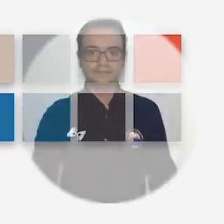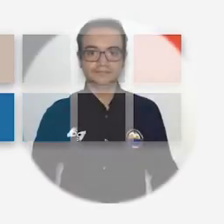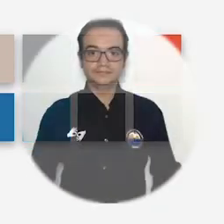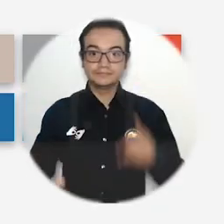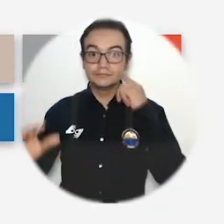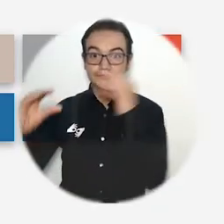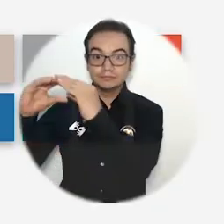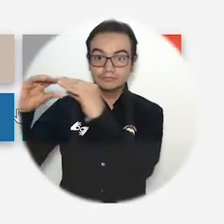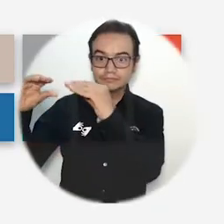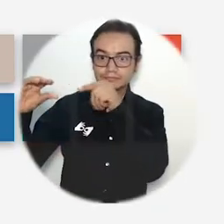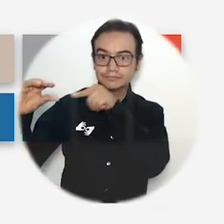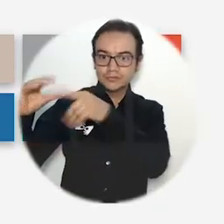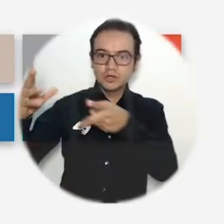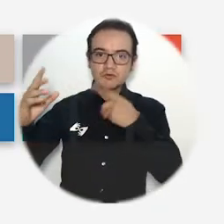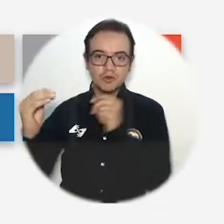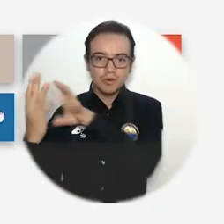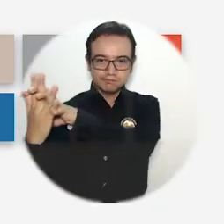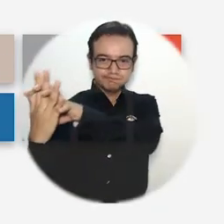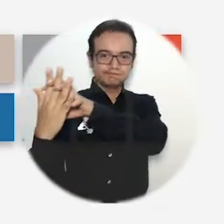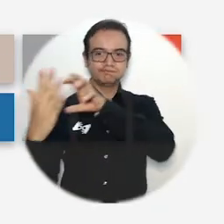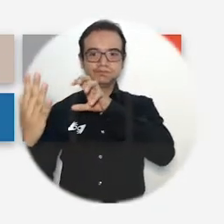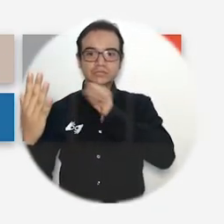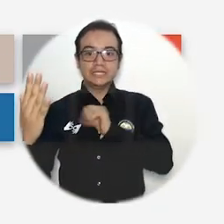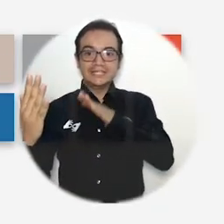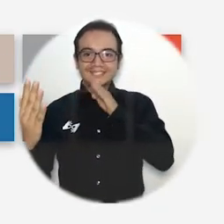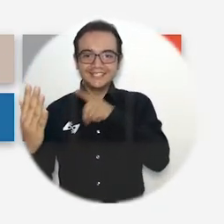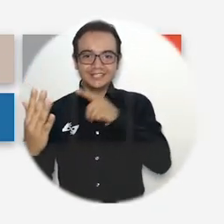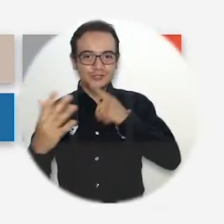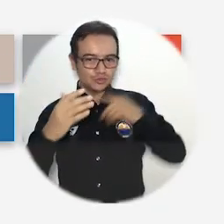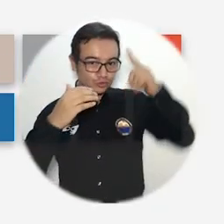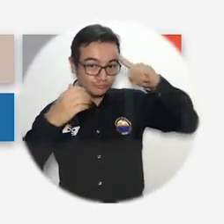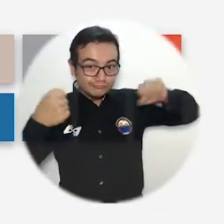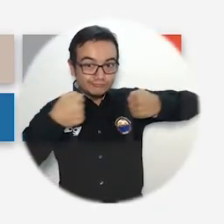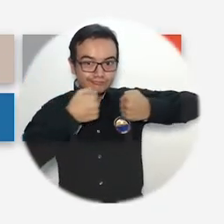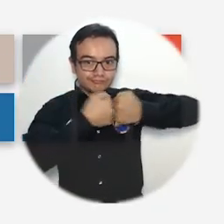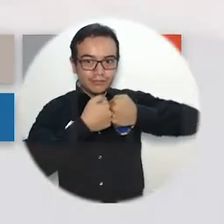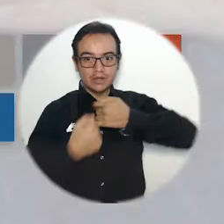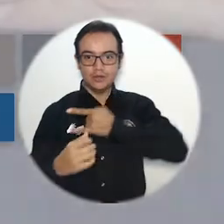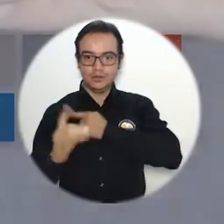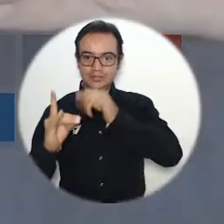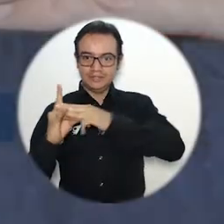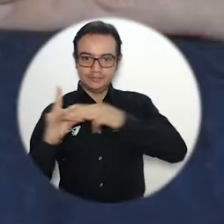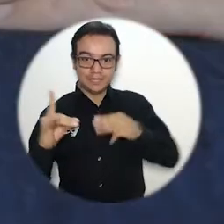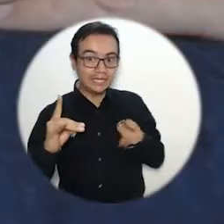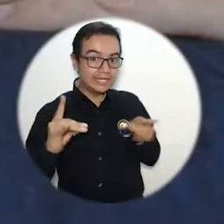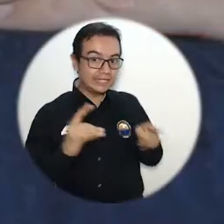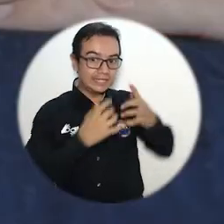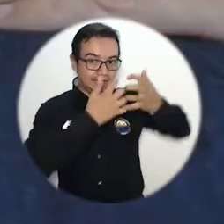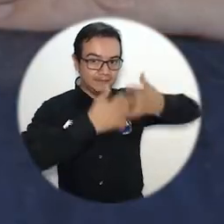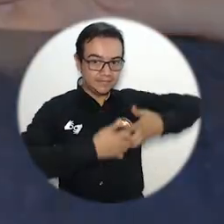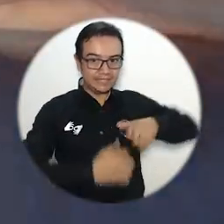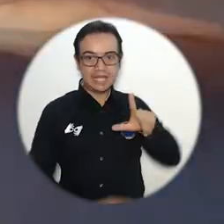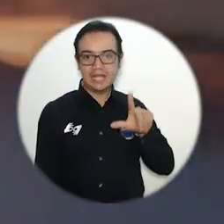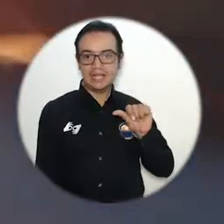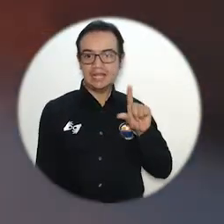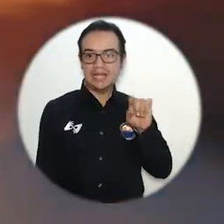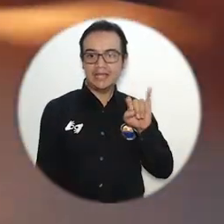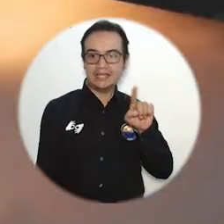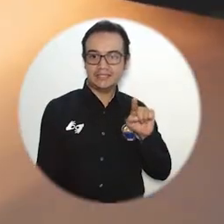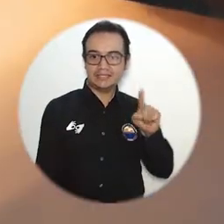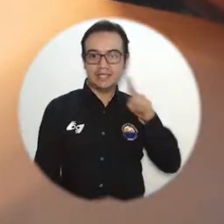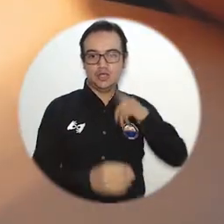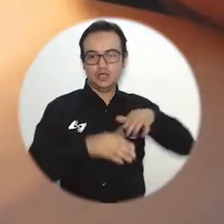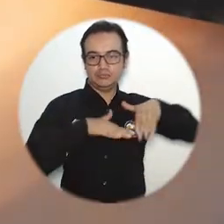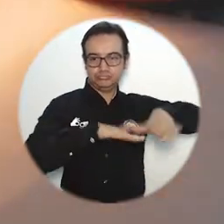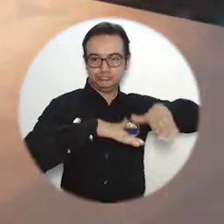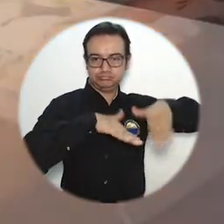Una plataforma basada en la realidad virtual, desarrollada por una alianza entre la Universidad del Magdalena y la empresa Ladis Confecciones S.A.S.,